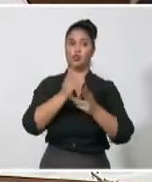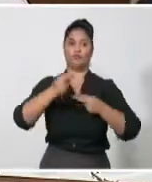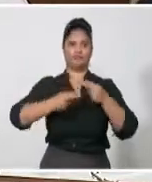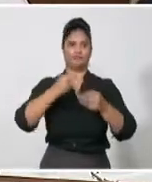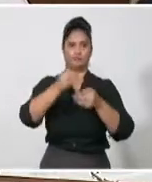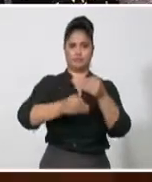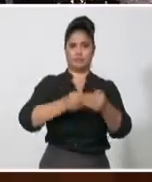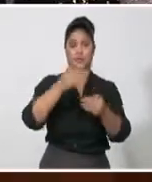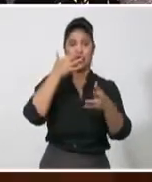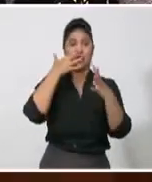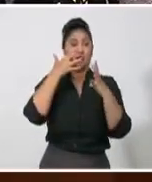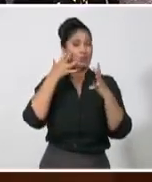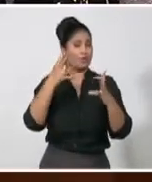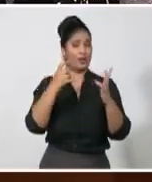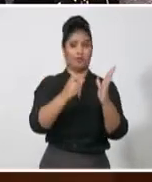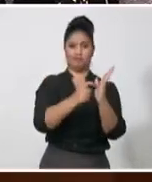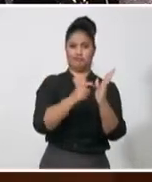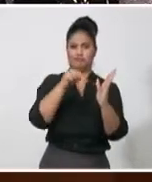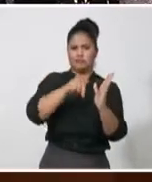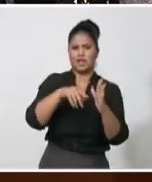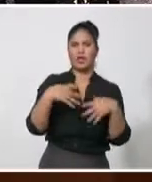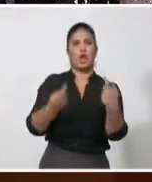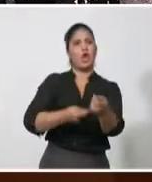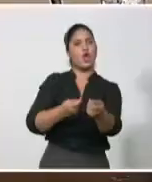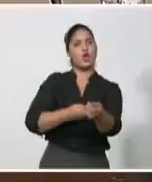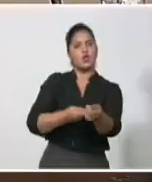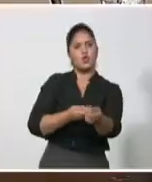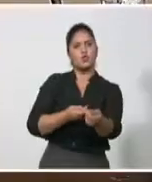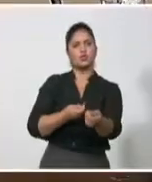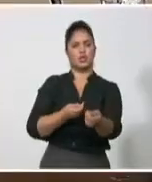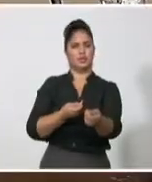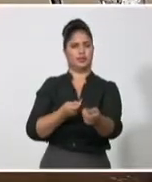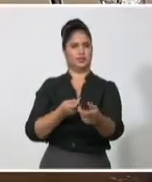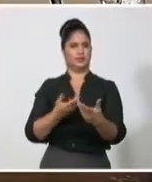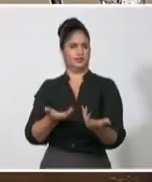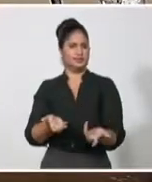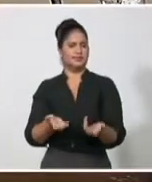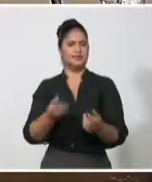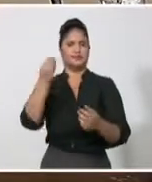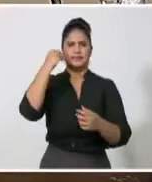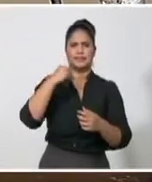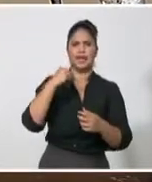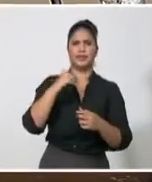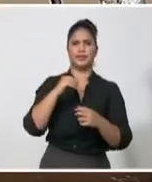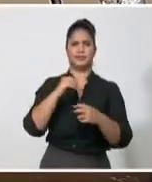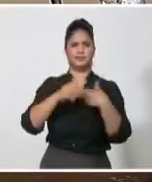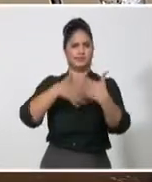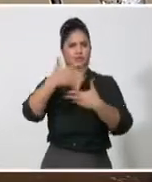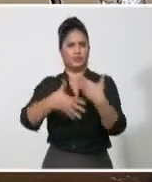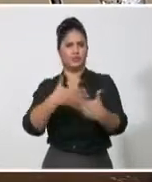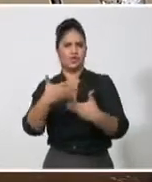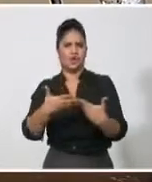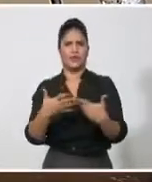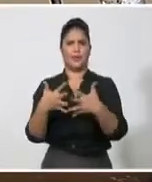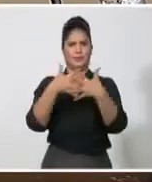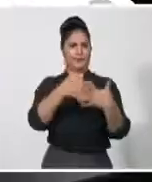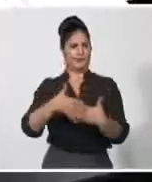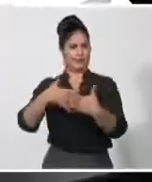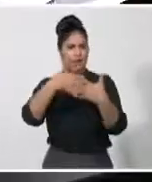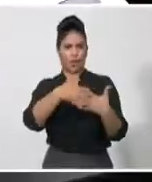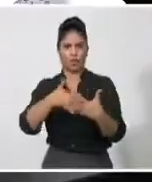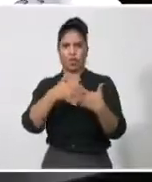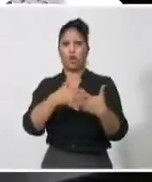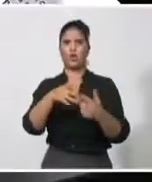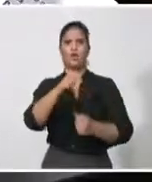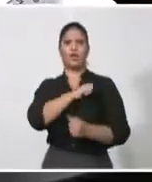desafíos está el enfrentamiento a la guerra tecnológica comunicacional, columna vertebral de la estrategia imperialista para intentar destruir a la